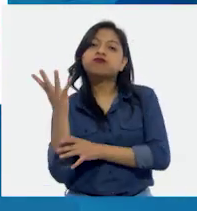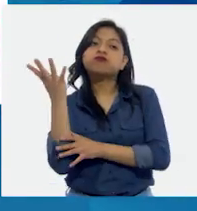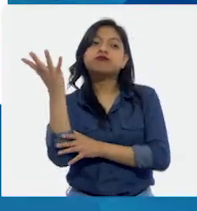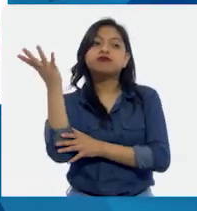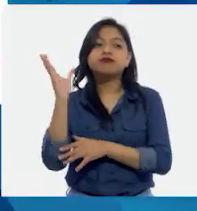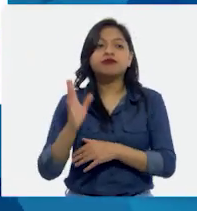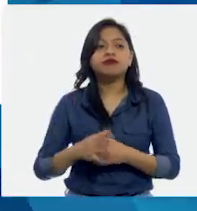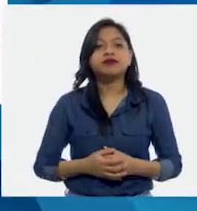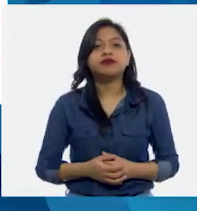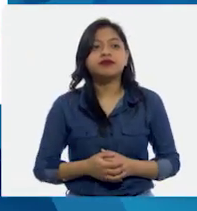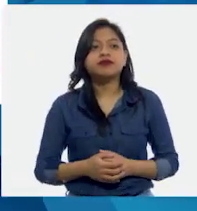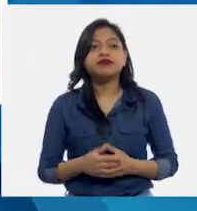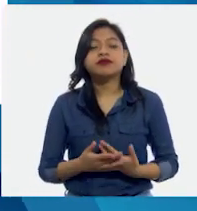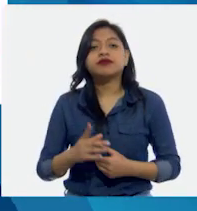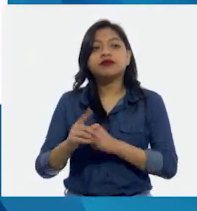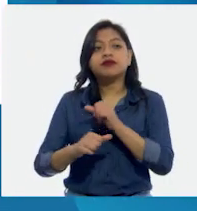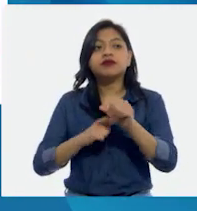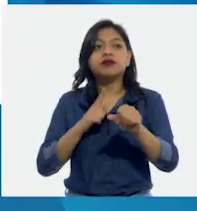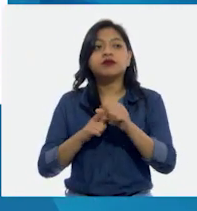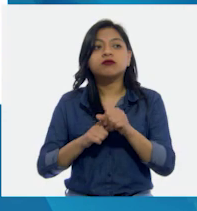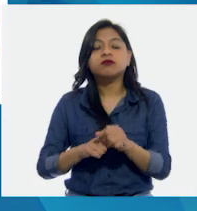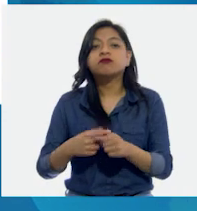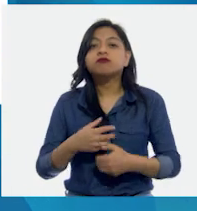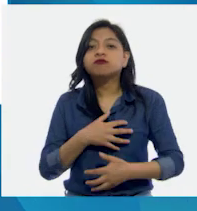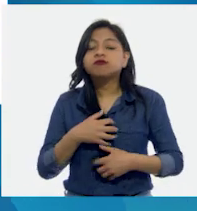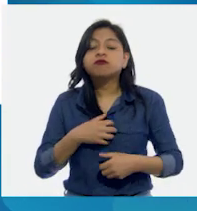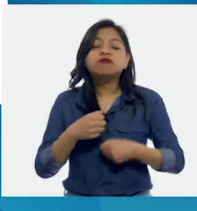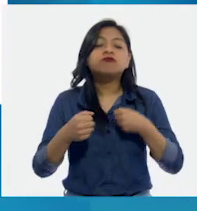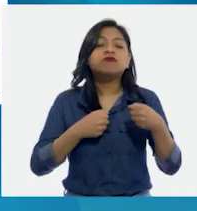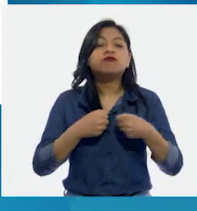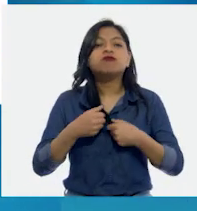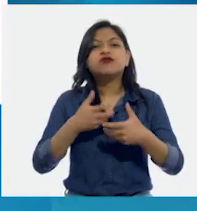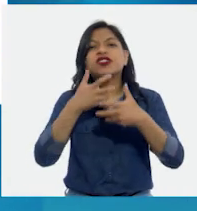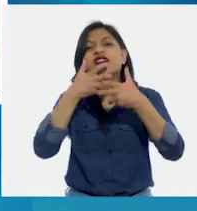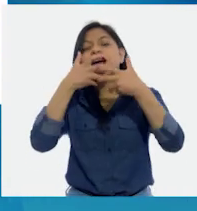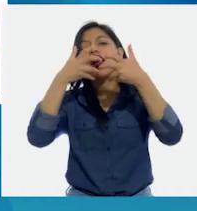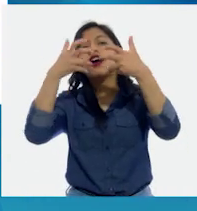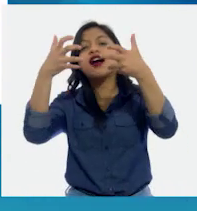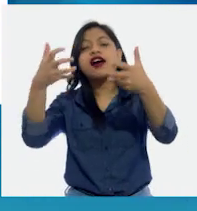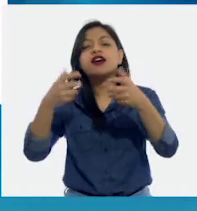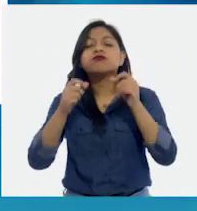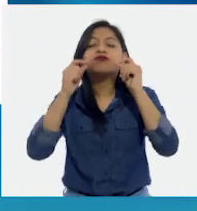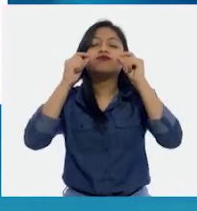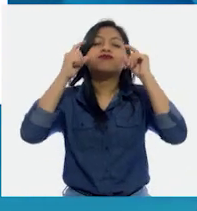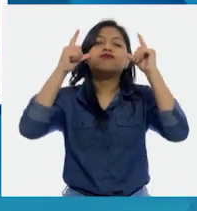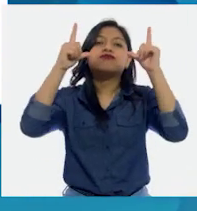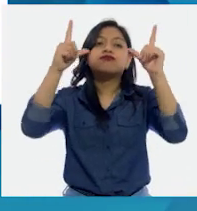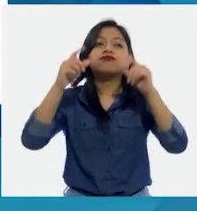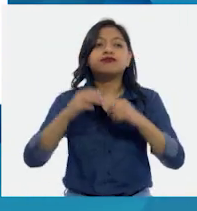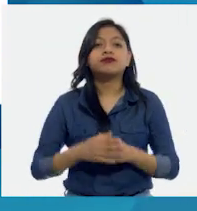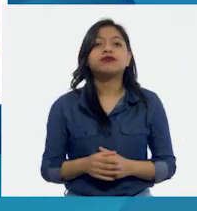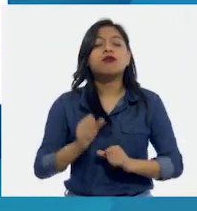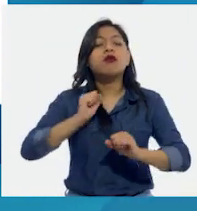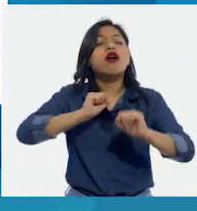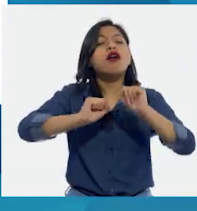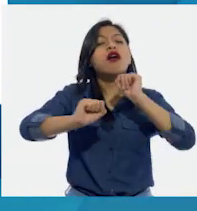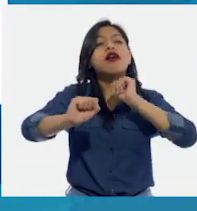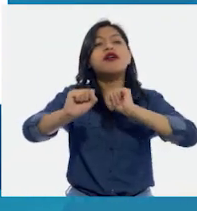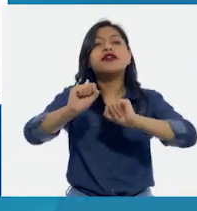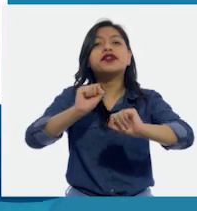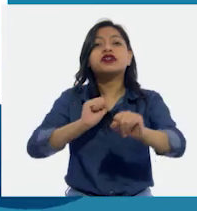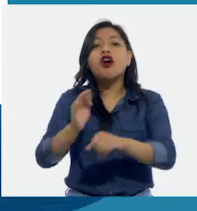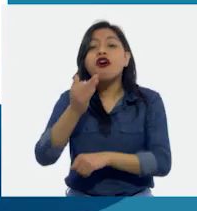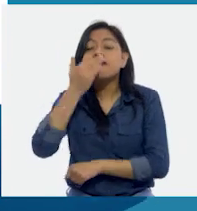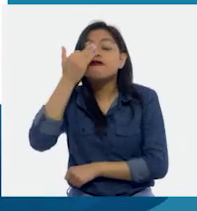Se levanta el zaraguato con un grito de aullador. Se perfuman las